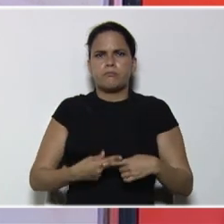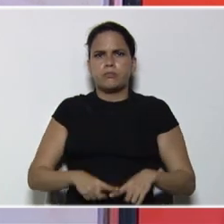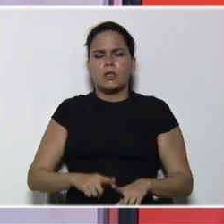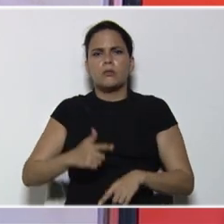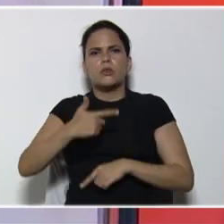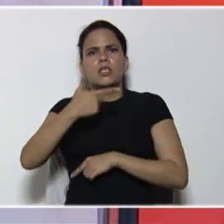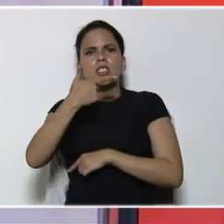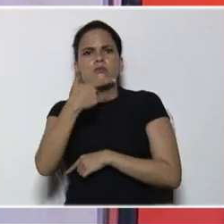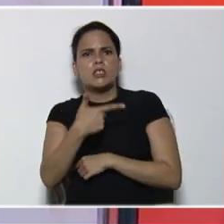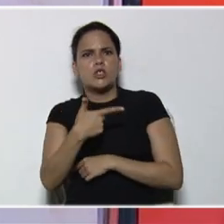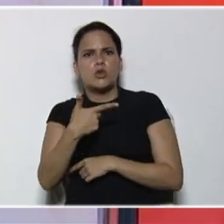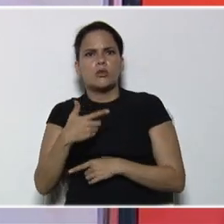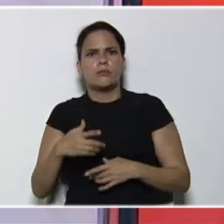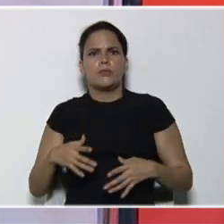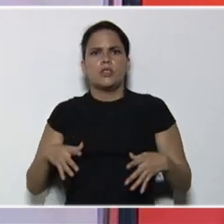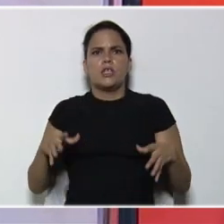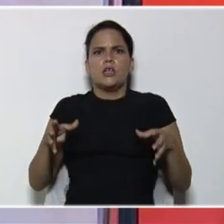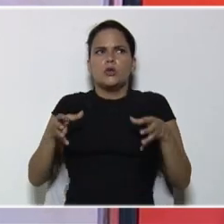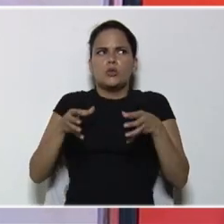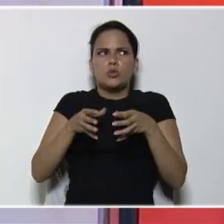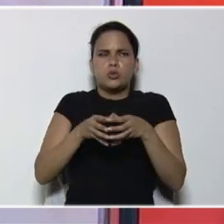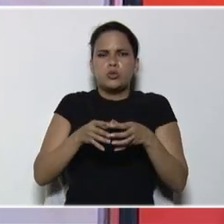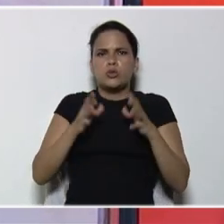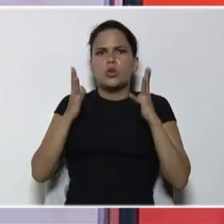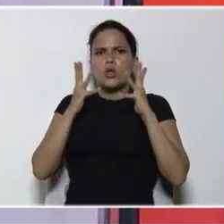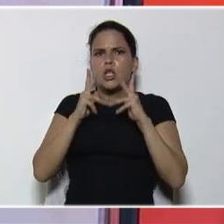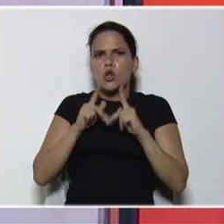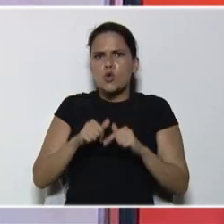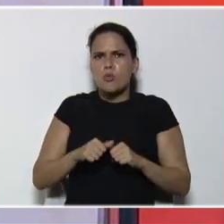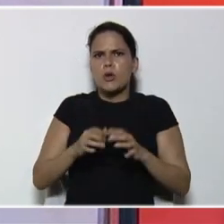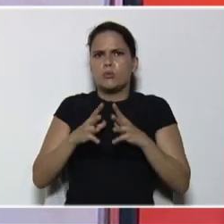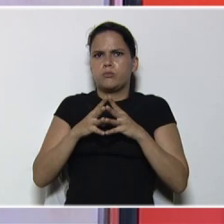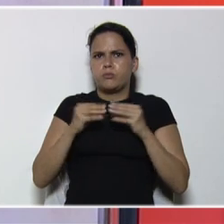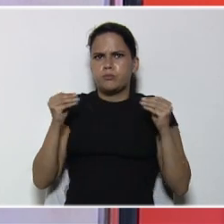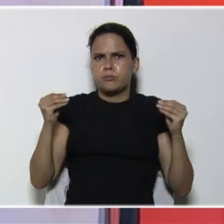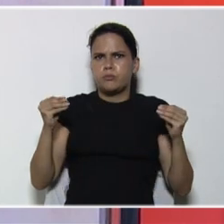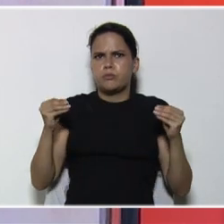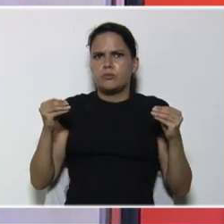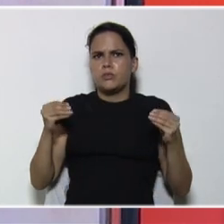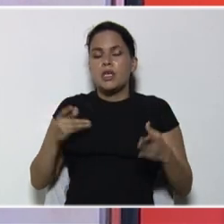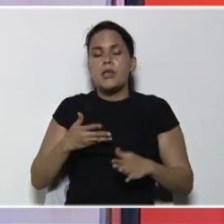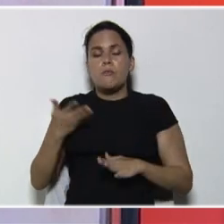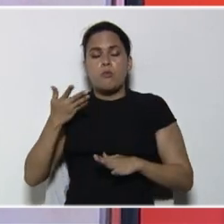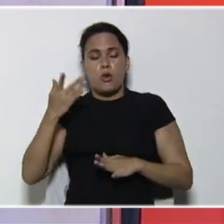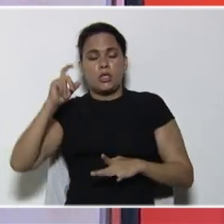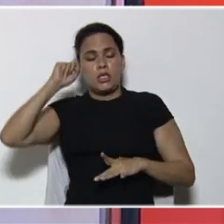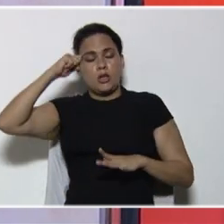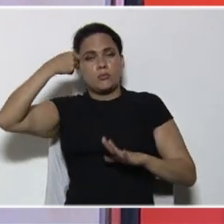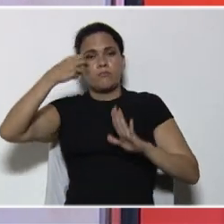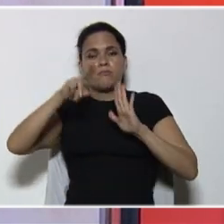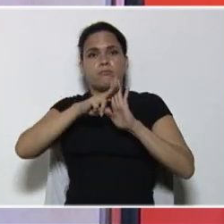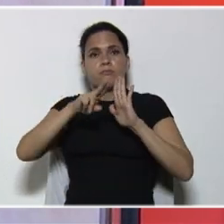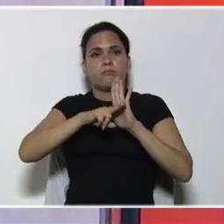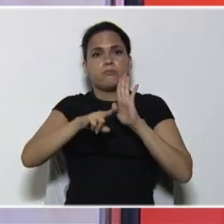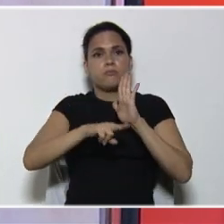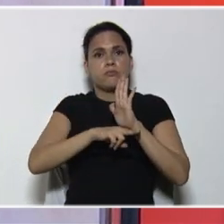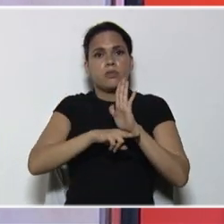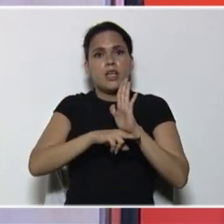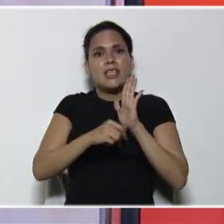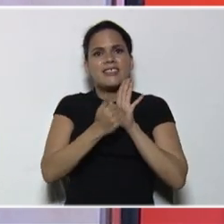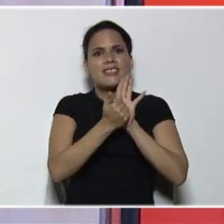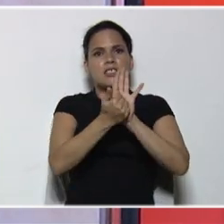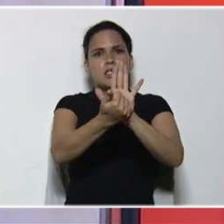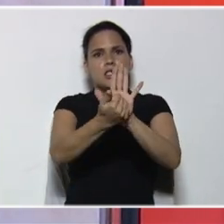división del conjunto de números enteros, es importante recordar las reglas del signo. Para signos iguales, por ejemplo,